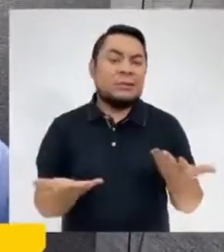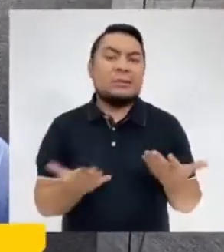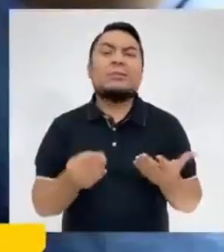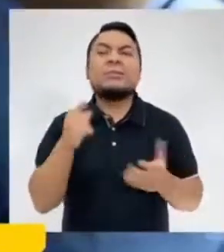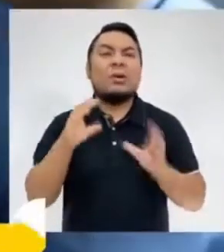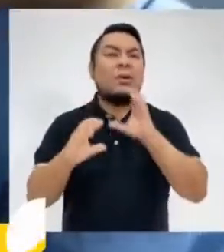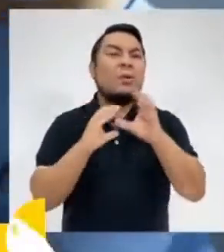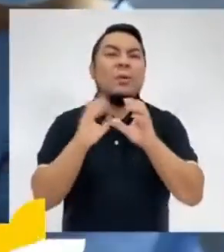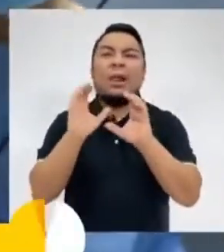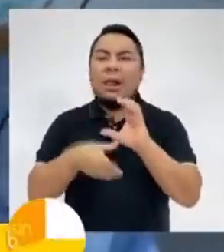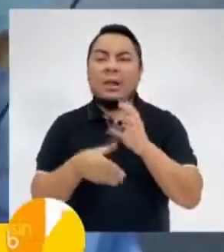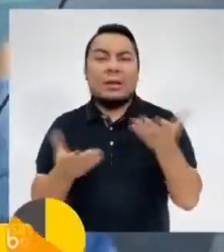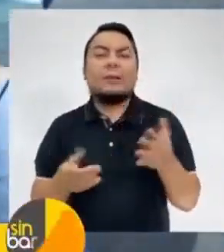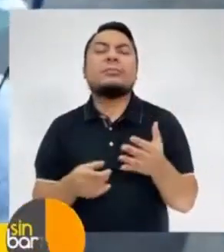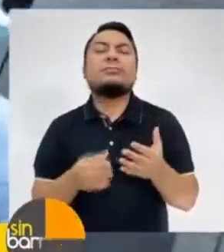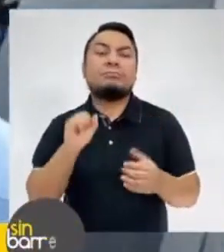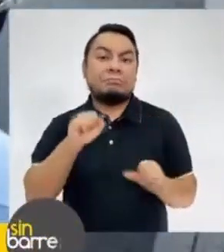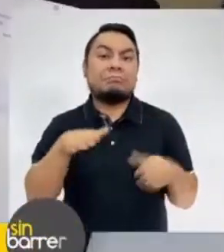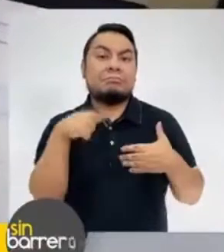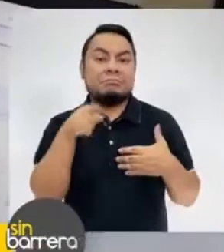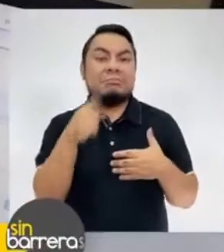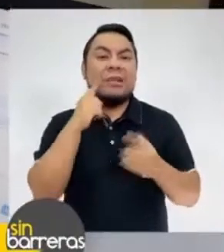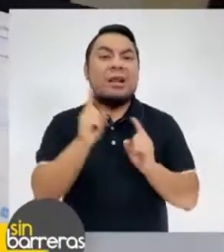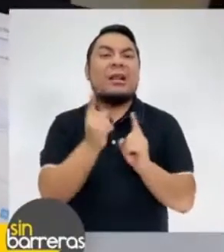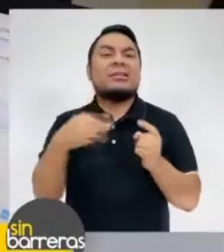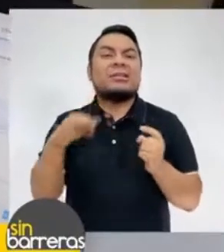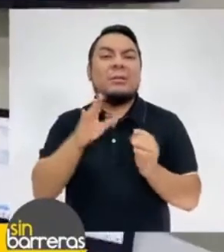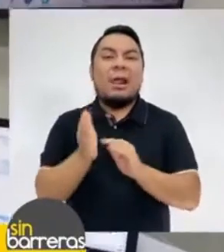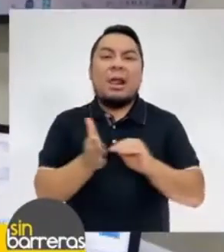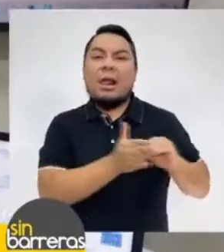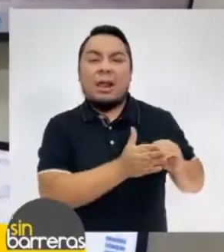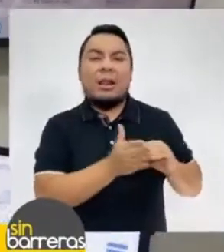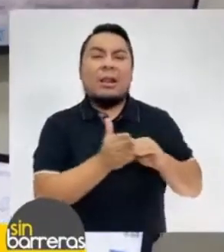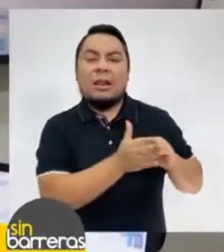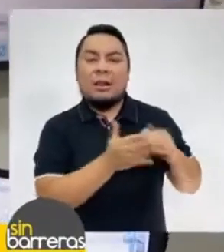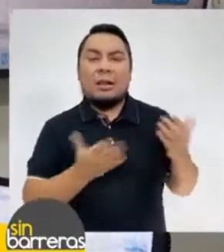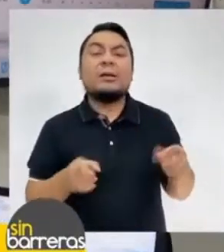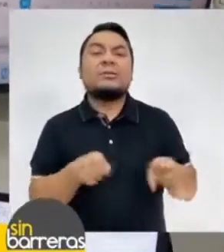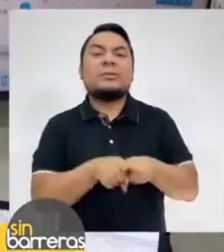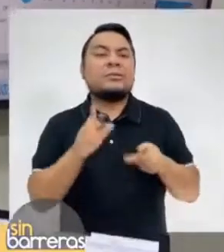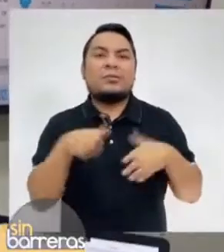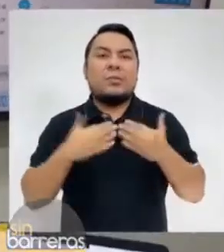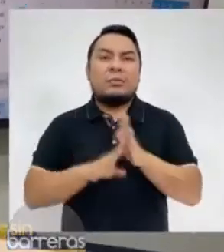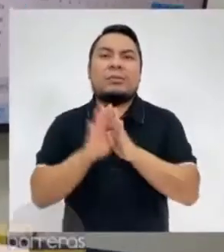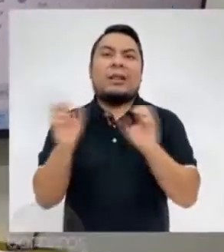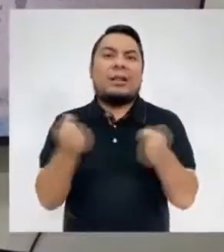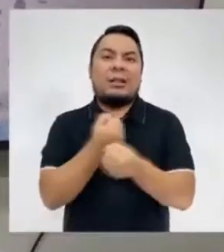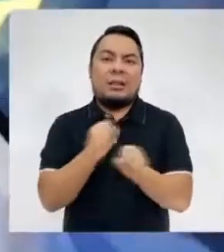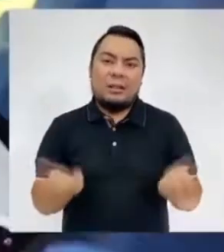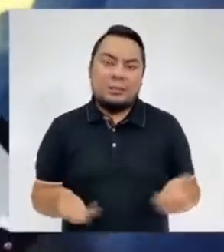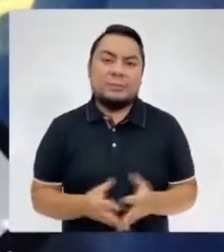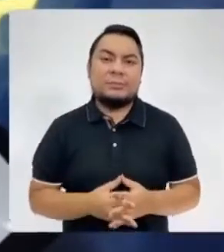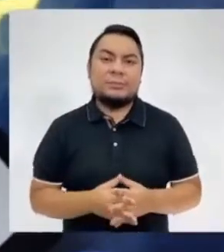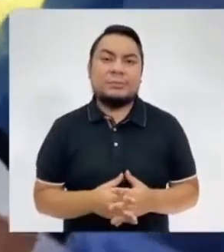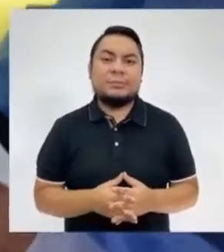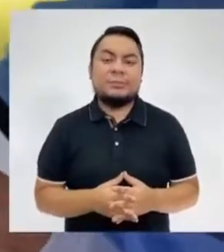y comunicarse y pues quedan aislados y eso les imposibilita desarrollar al máximo su potencial.